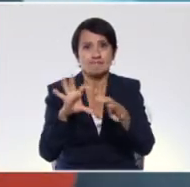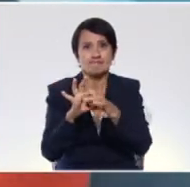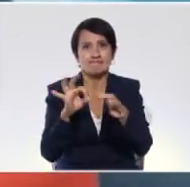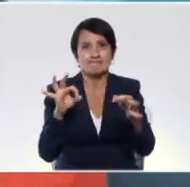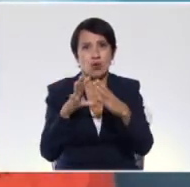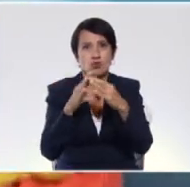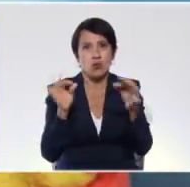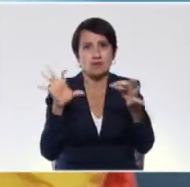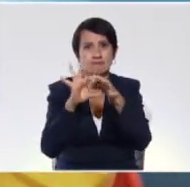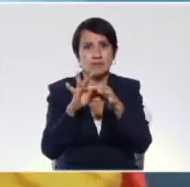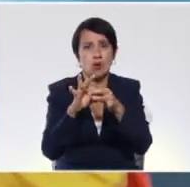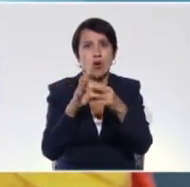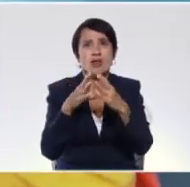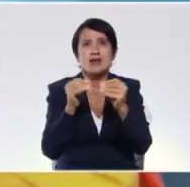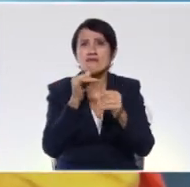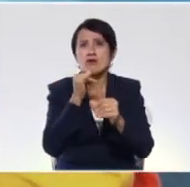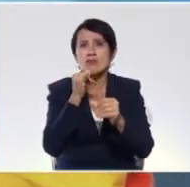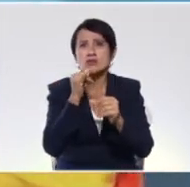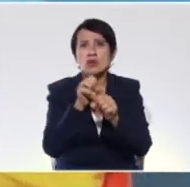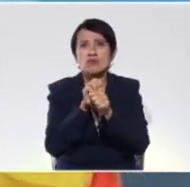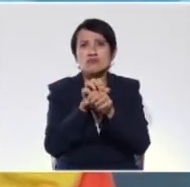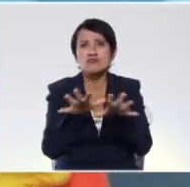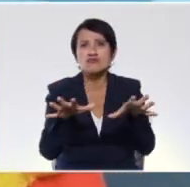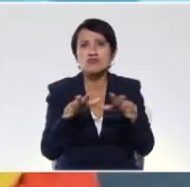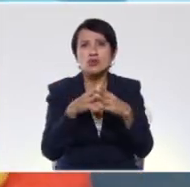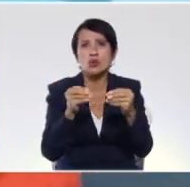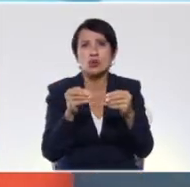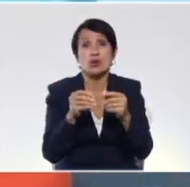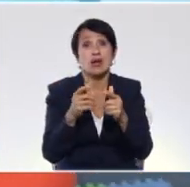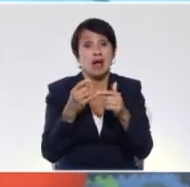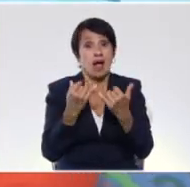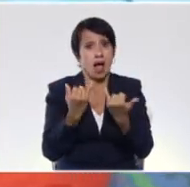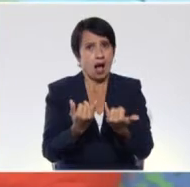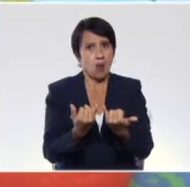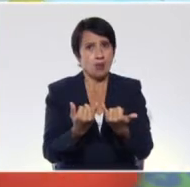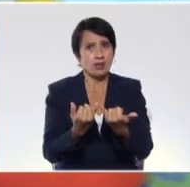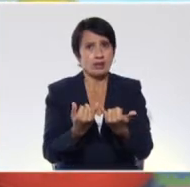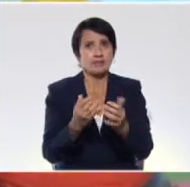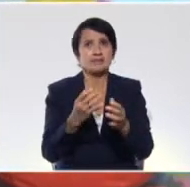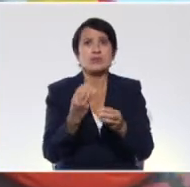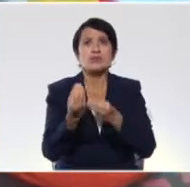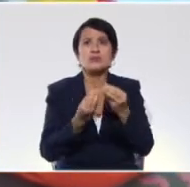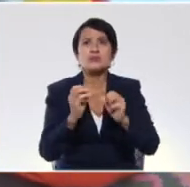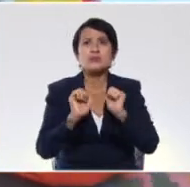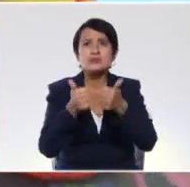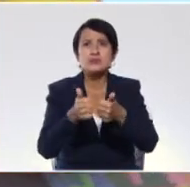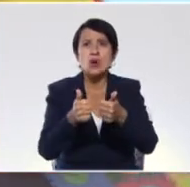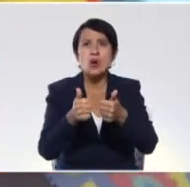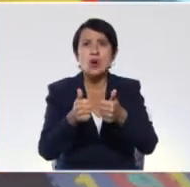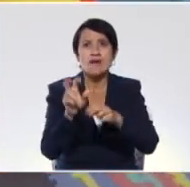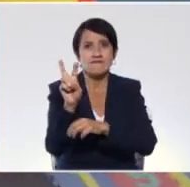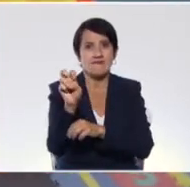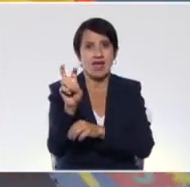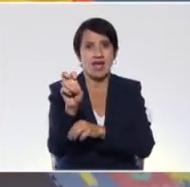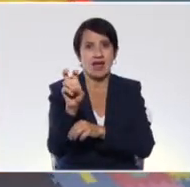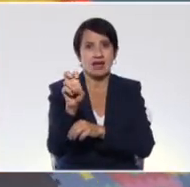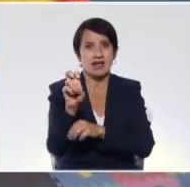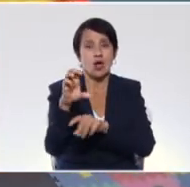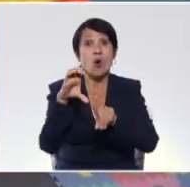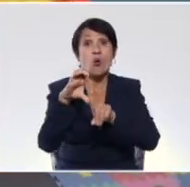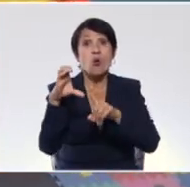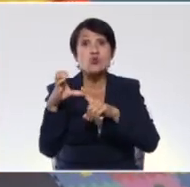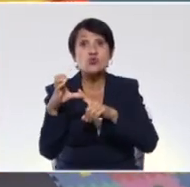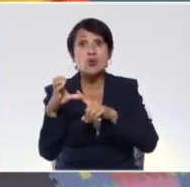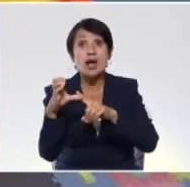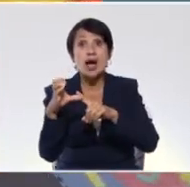Familia a una Escuela y descargan toda nuestra programación. Pero qué tal si antes de comenzar con nuestro viernes de cultura y